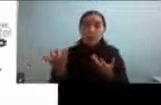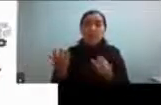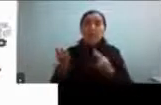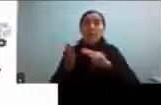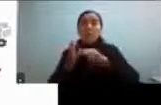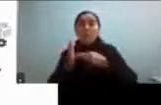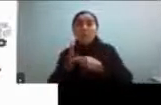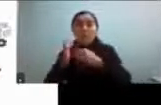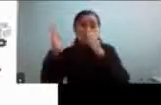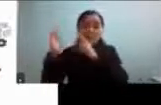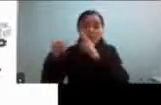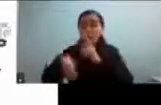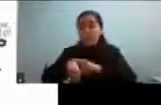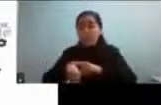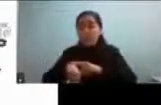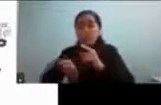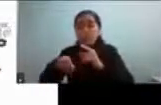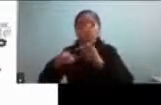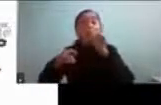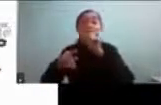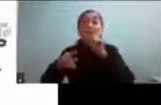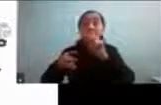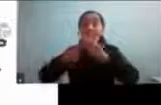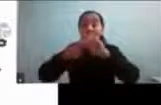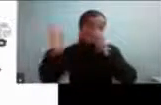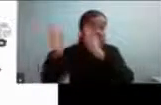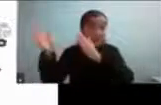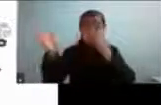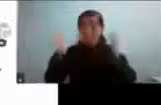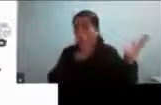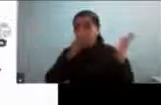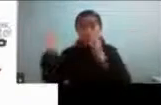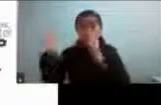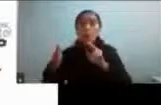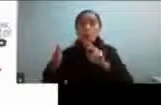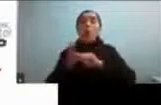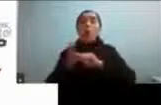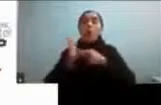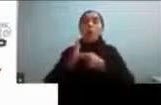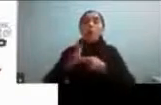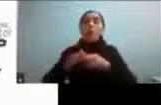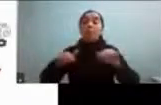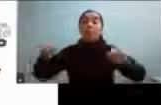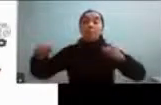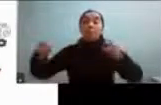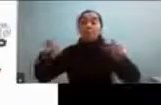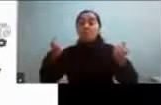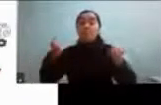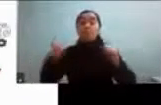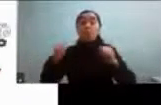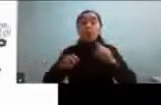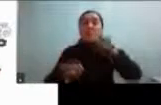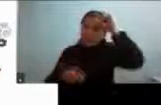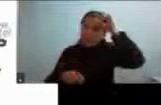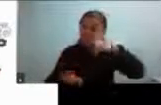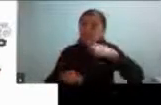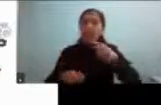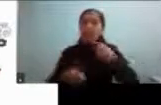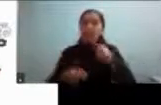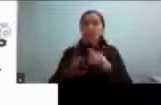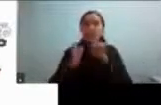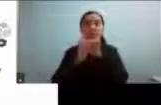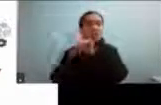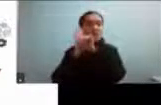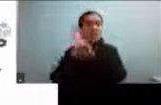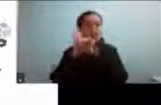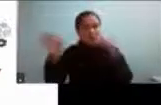ejemplo o gente que tenía problemas motores para que ellos supieran lo que venían les mostrábamos videos con toda la explicación de